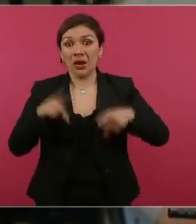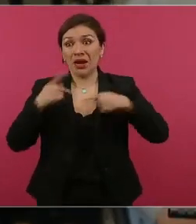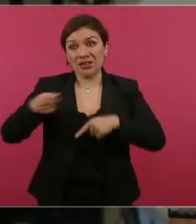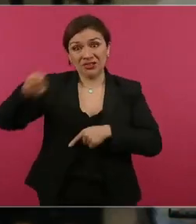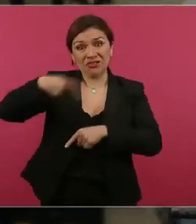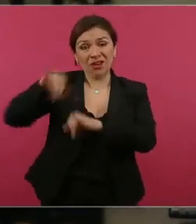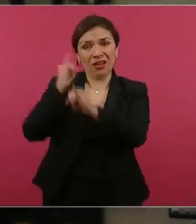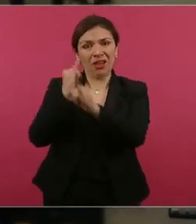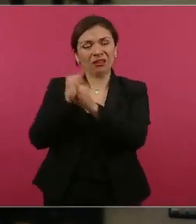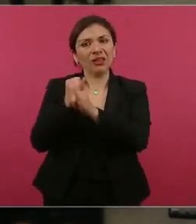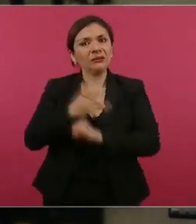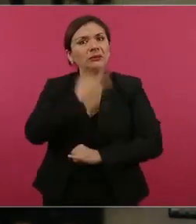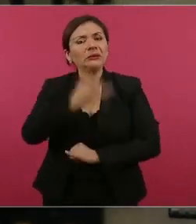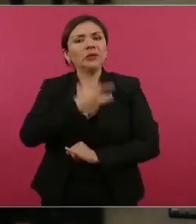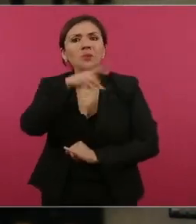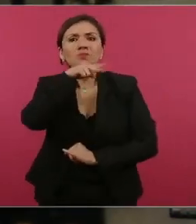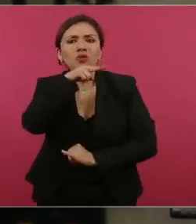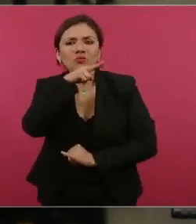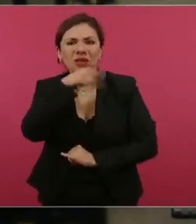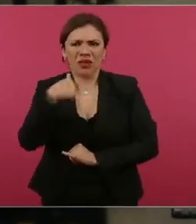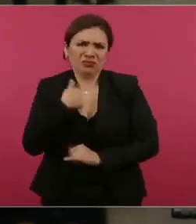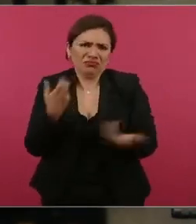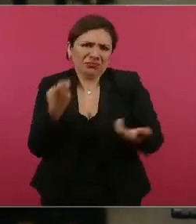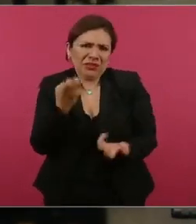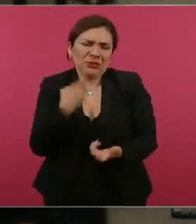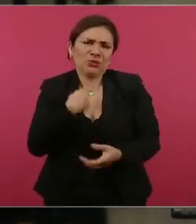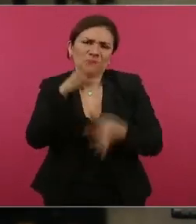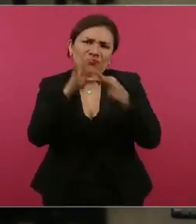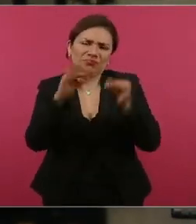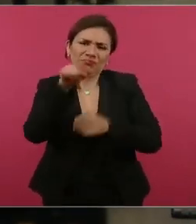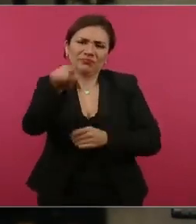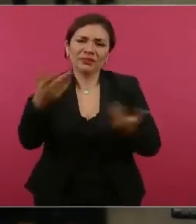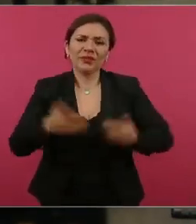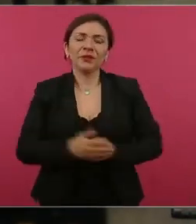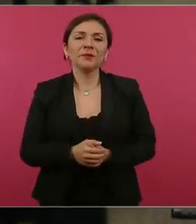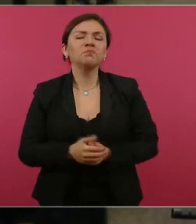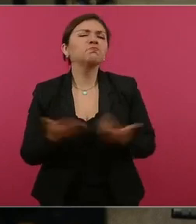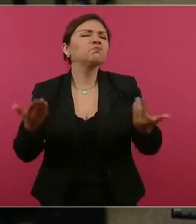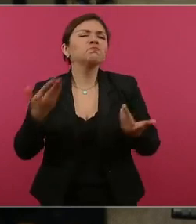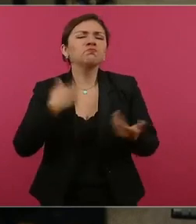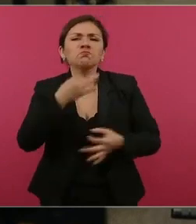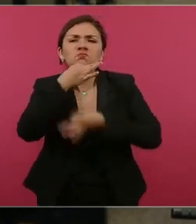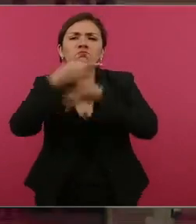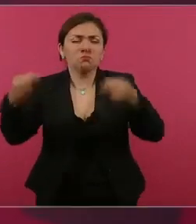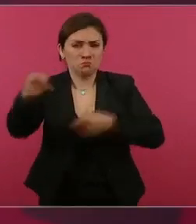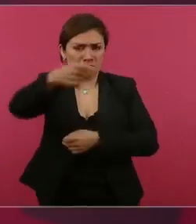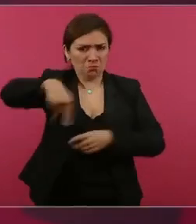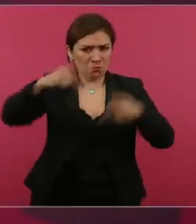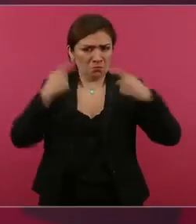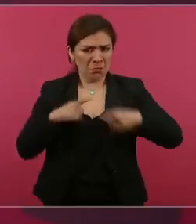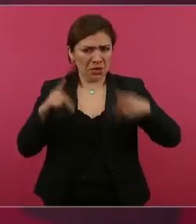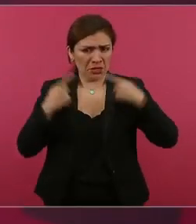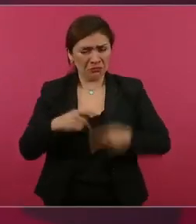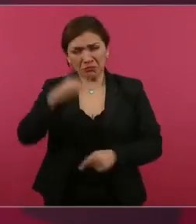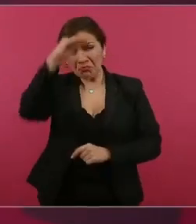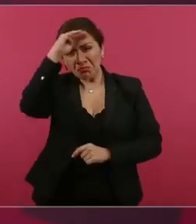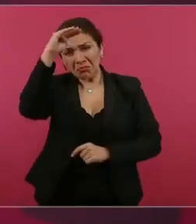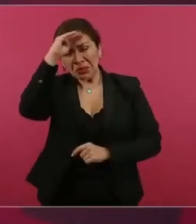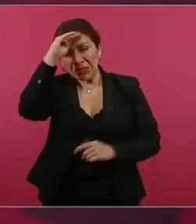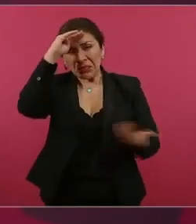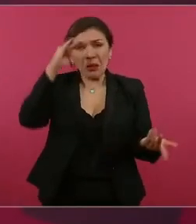llama mucho la atención y por eso se lo decimos, porque hay pues decirle a la gente que no hay nada que